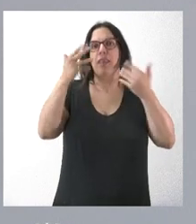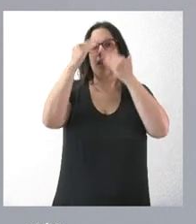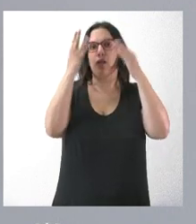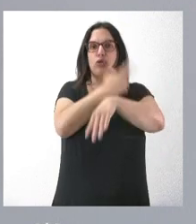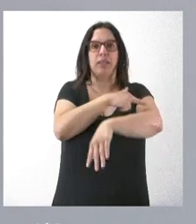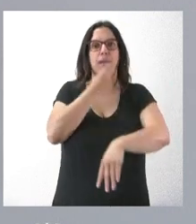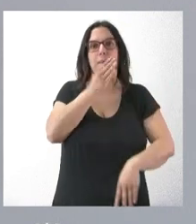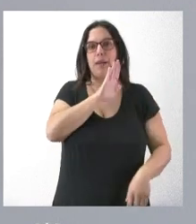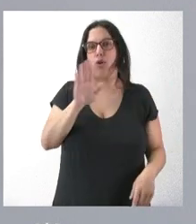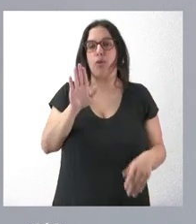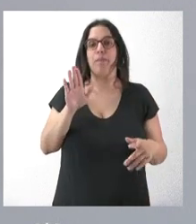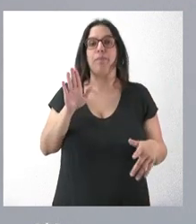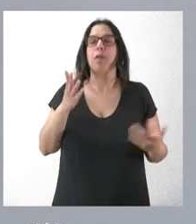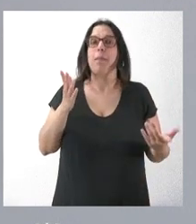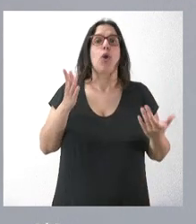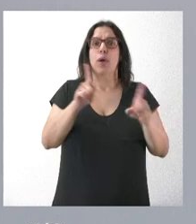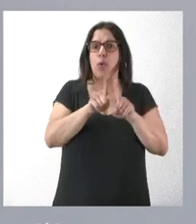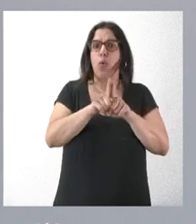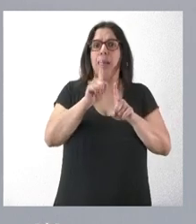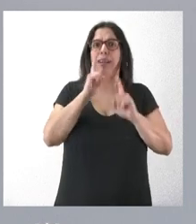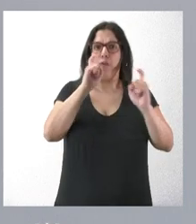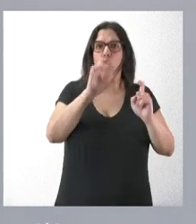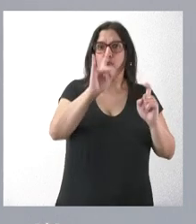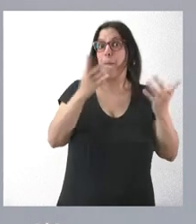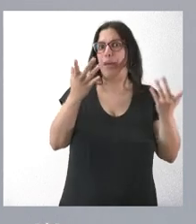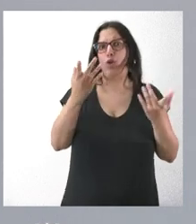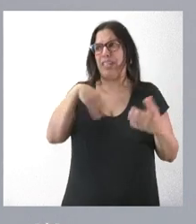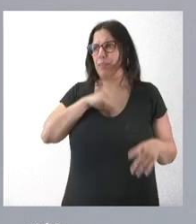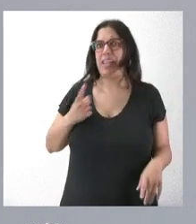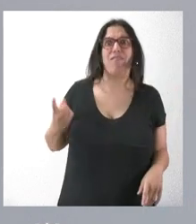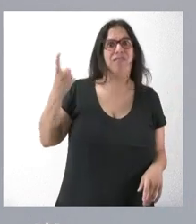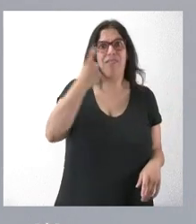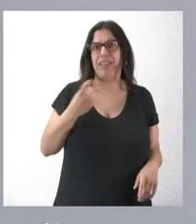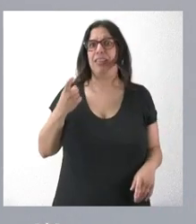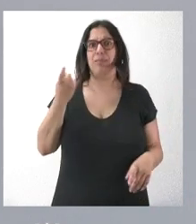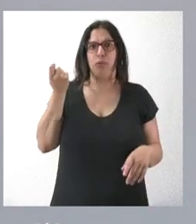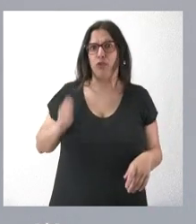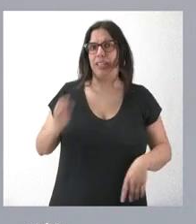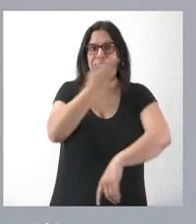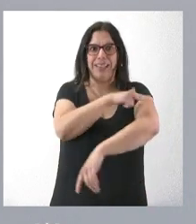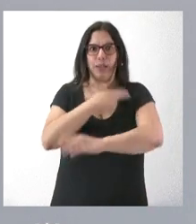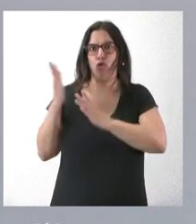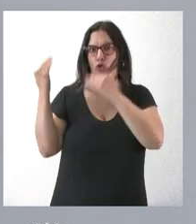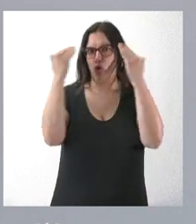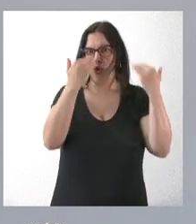posible. Pero esto no nos impide reconocer que en toda España faltan profesionales sanitarios y que, por tanto, hacemos un esfuerzo todas las